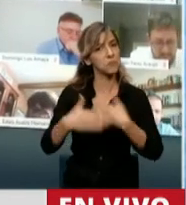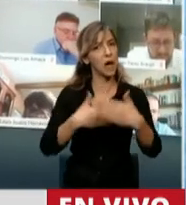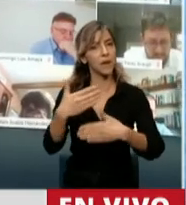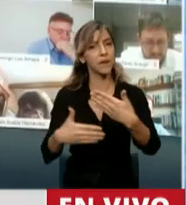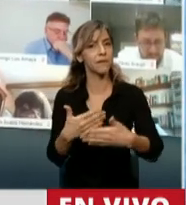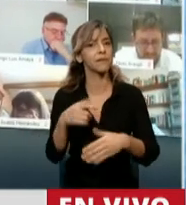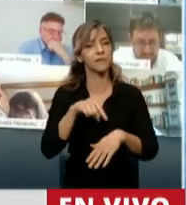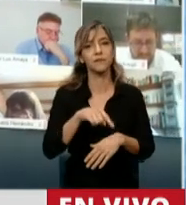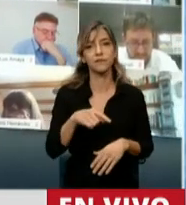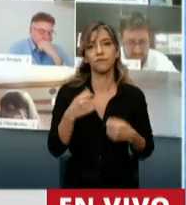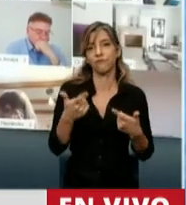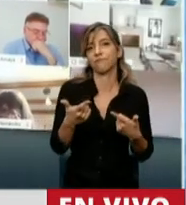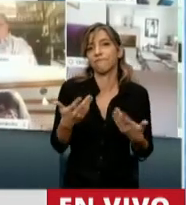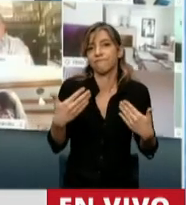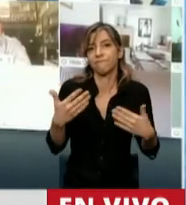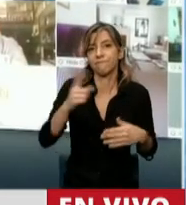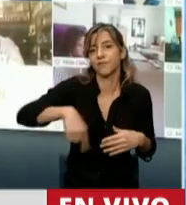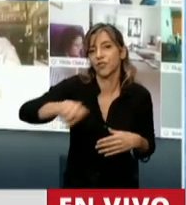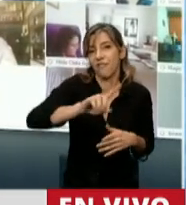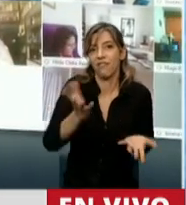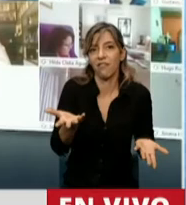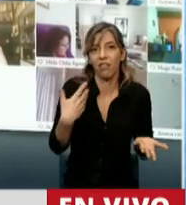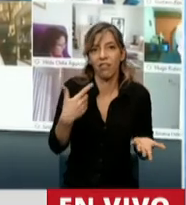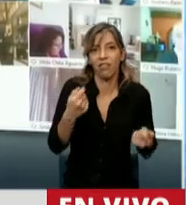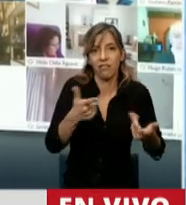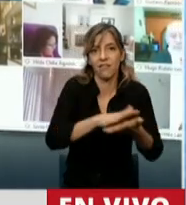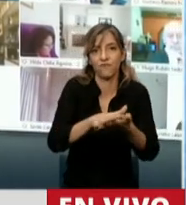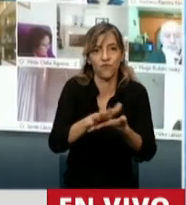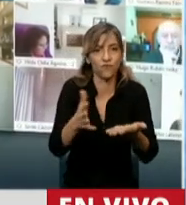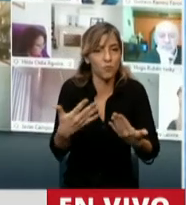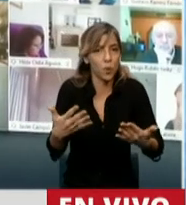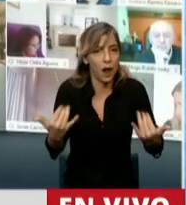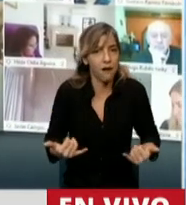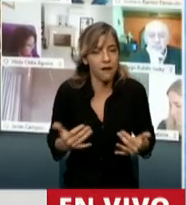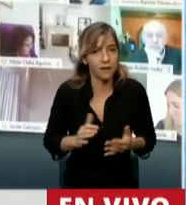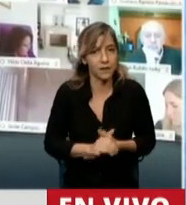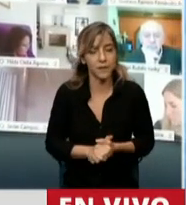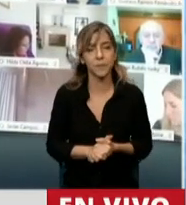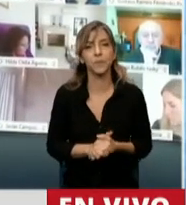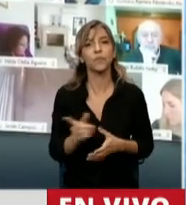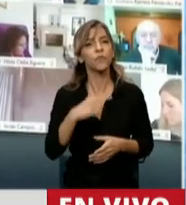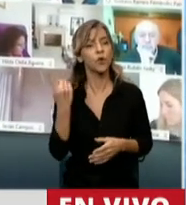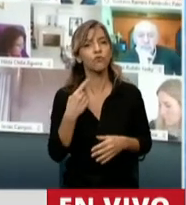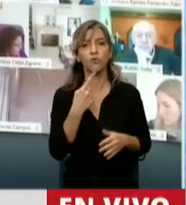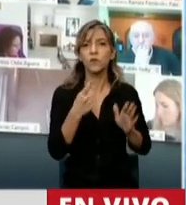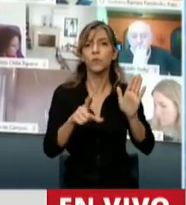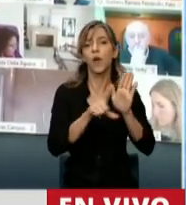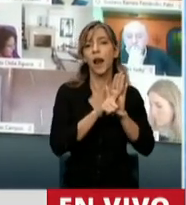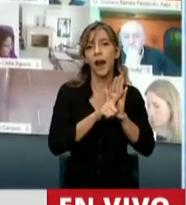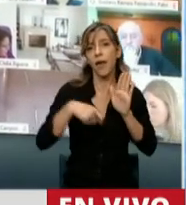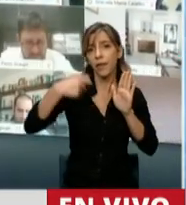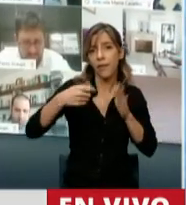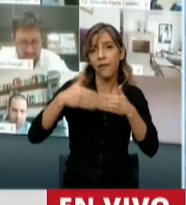argentinos con respecto a esta ley. ¿Y a qué me refiero? La ley de moratoria decimos todo que genera injusticia,